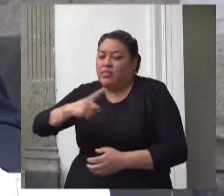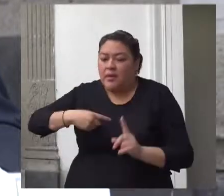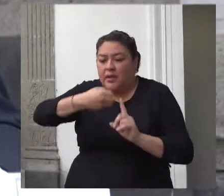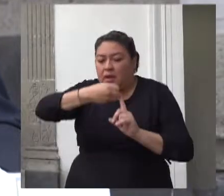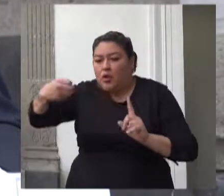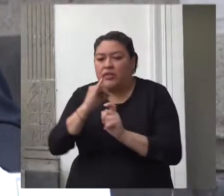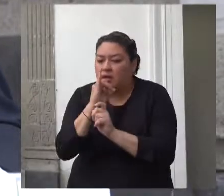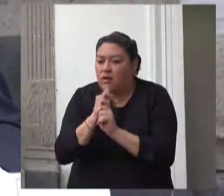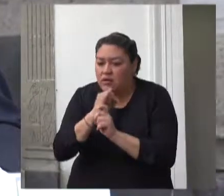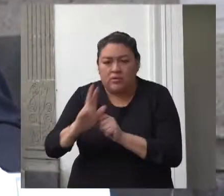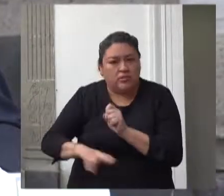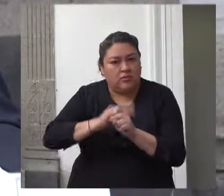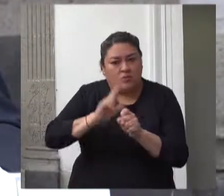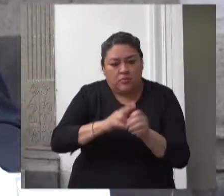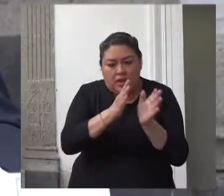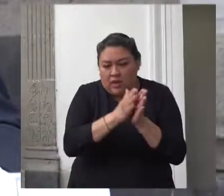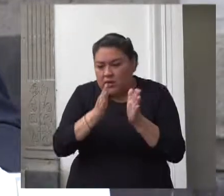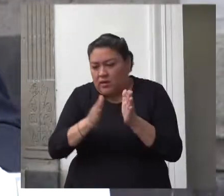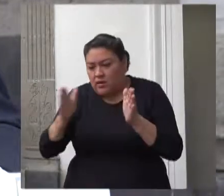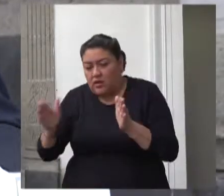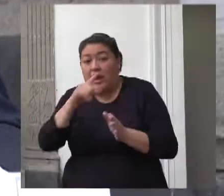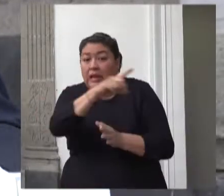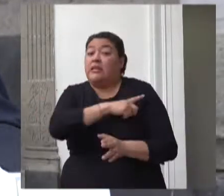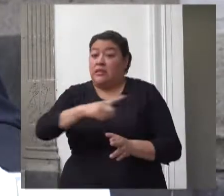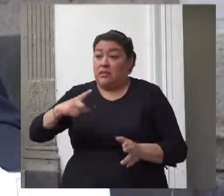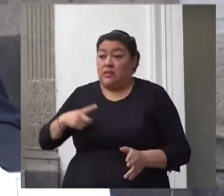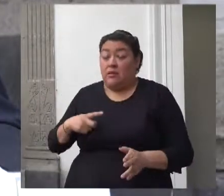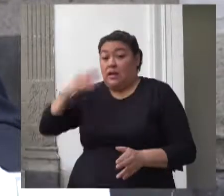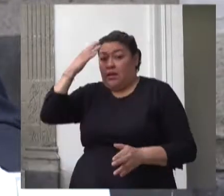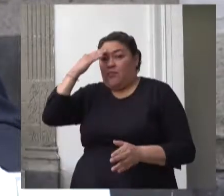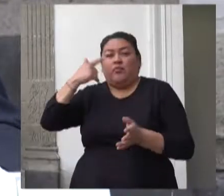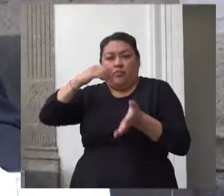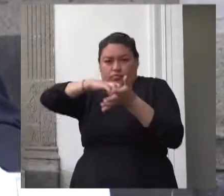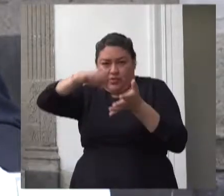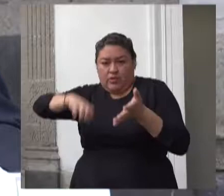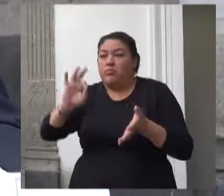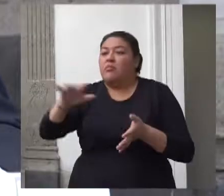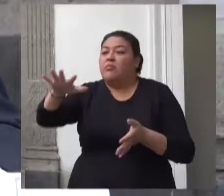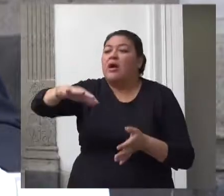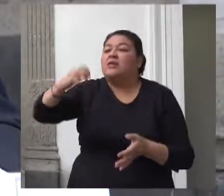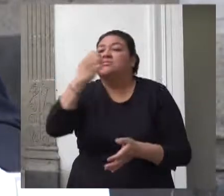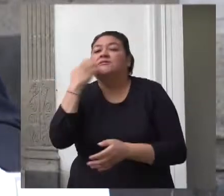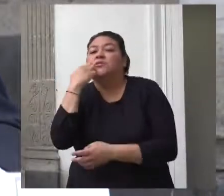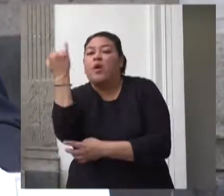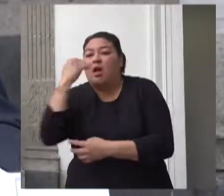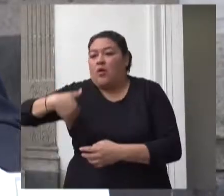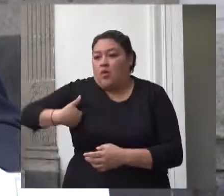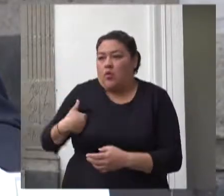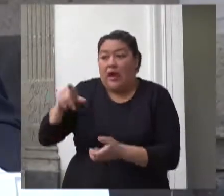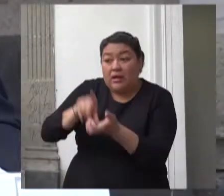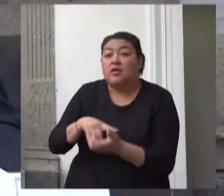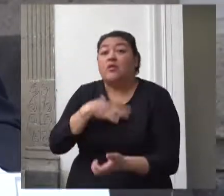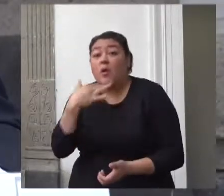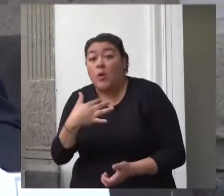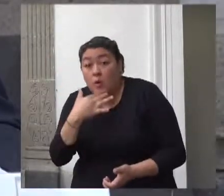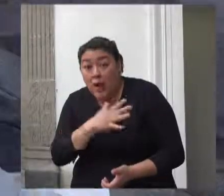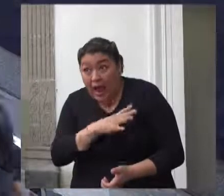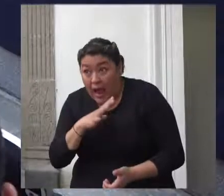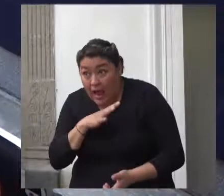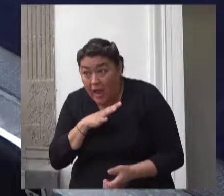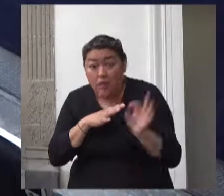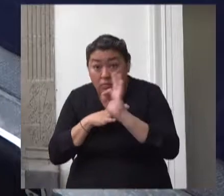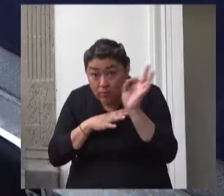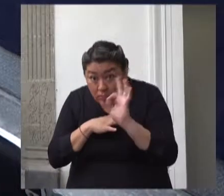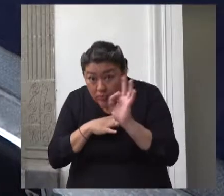en su caso así se les impute haber